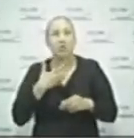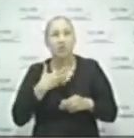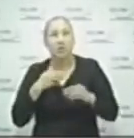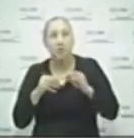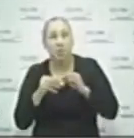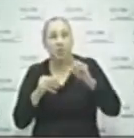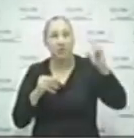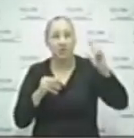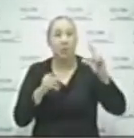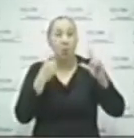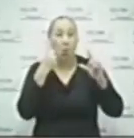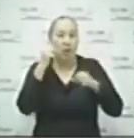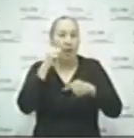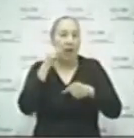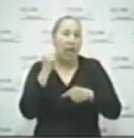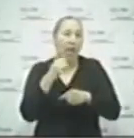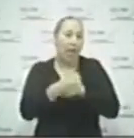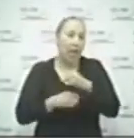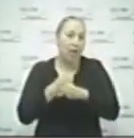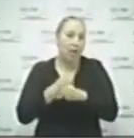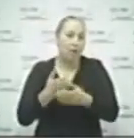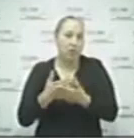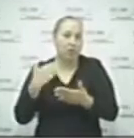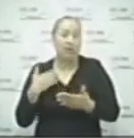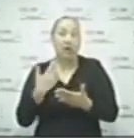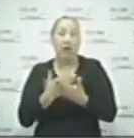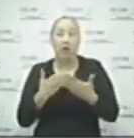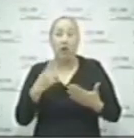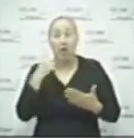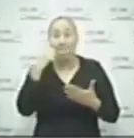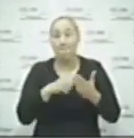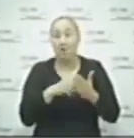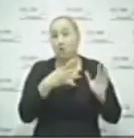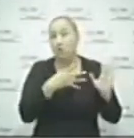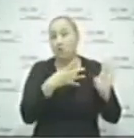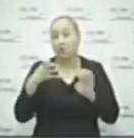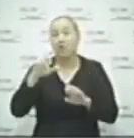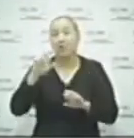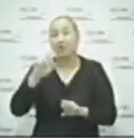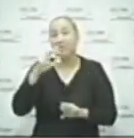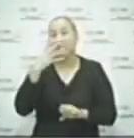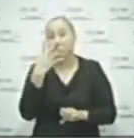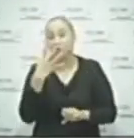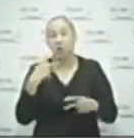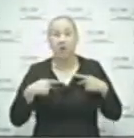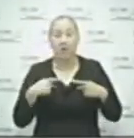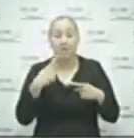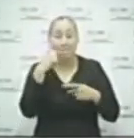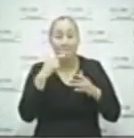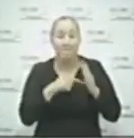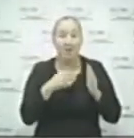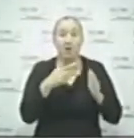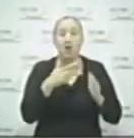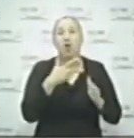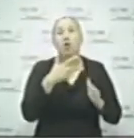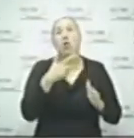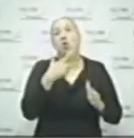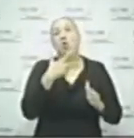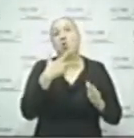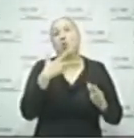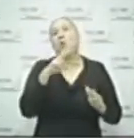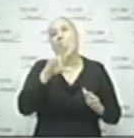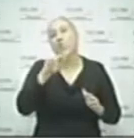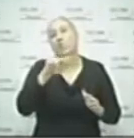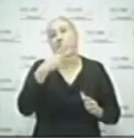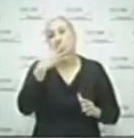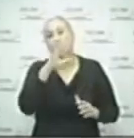al mismo tiempo, tenemos 1,935 casos, esto es 1,084% de